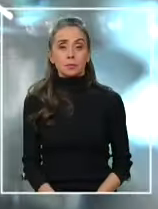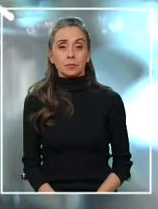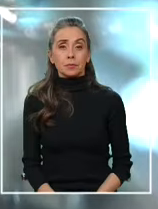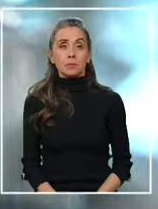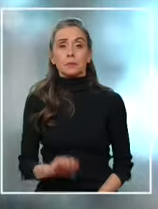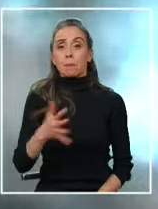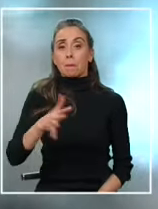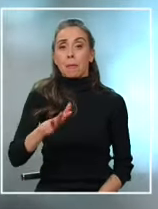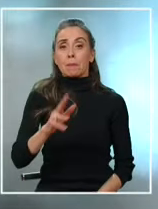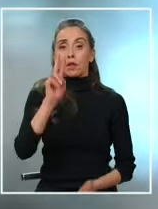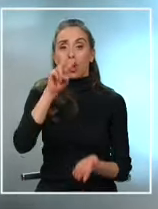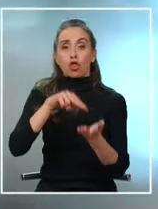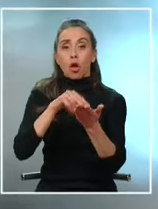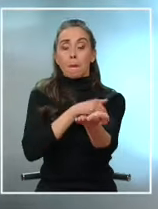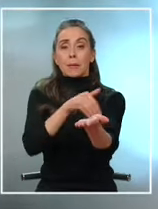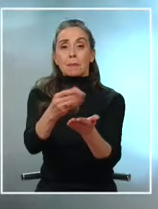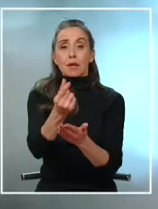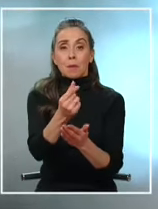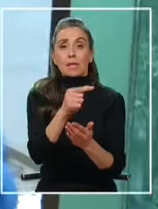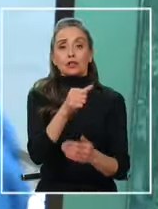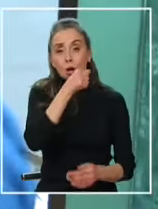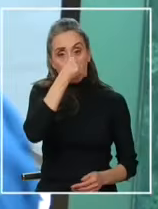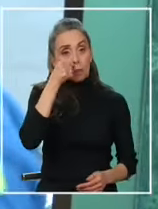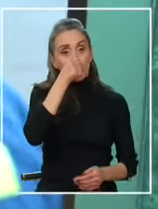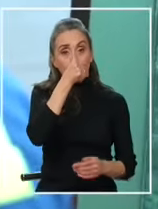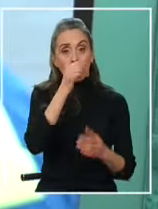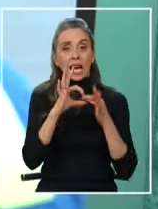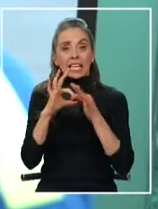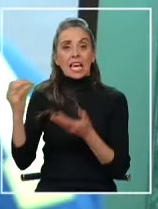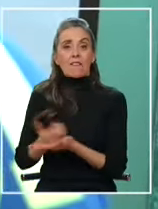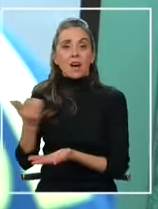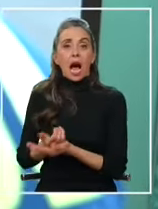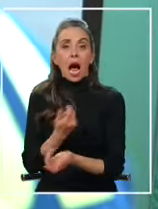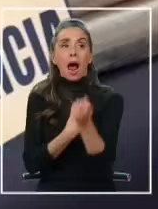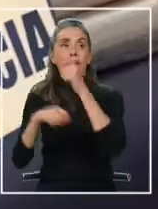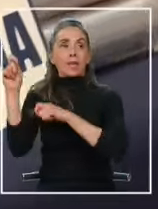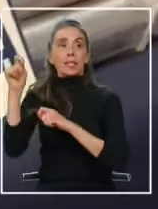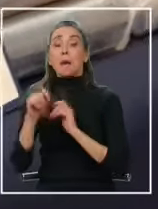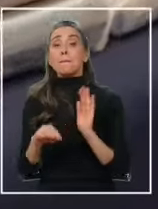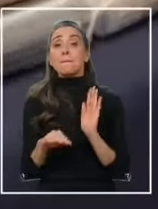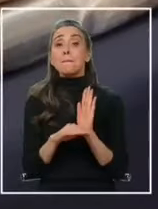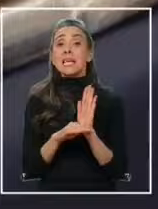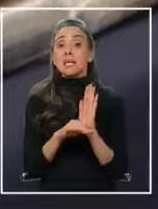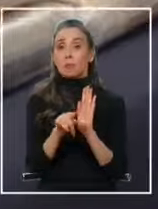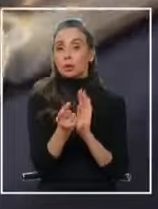Son alrededor de dos mil millones de pesos en lo que ellos podrían haber sacado de ganancia mínimo